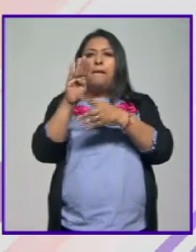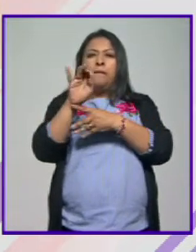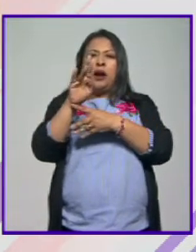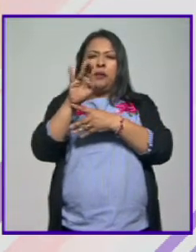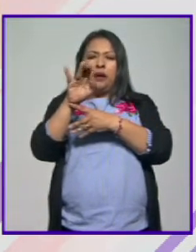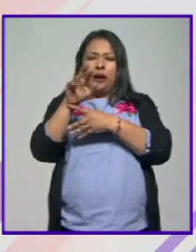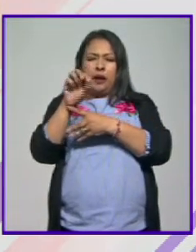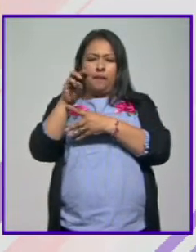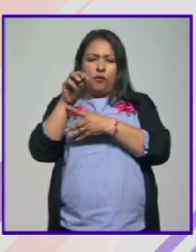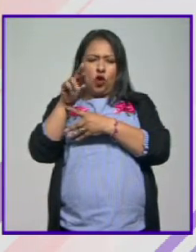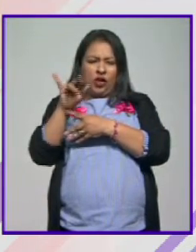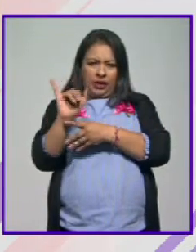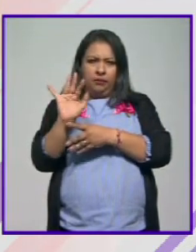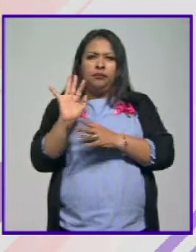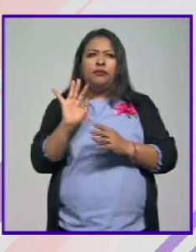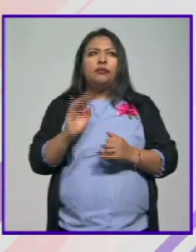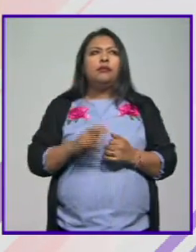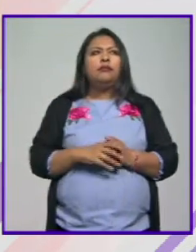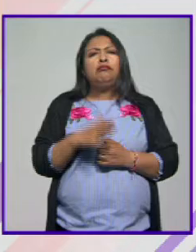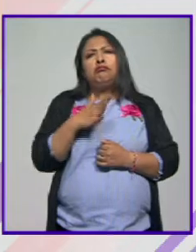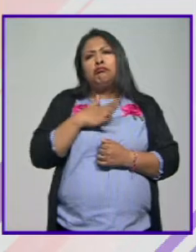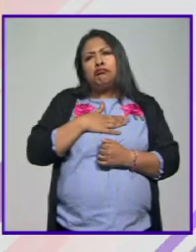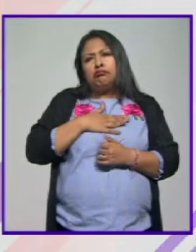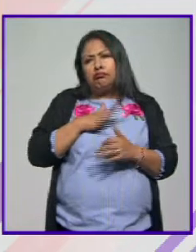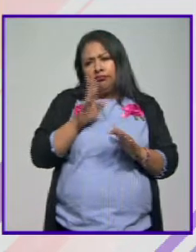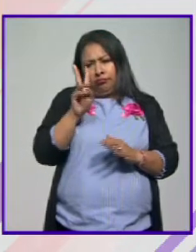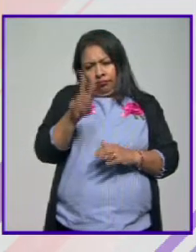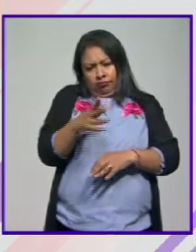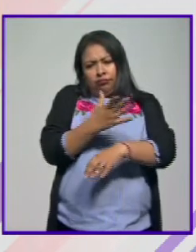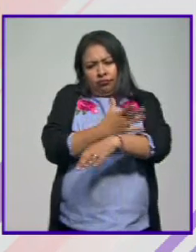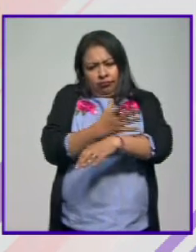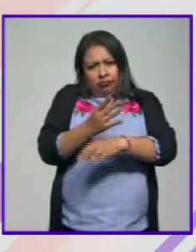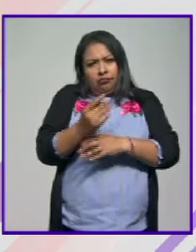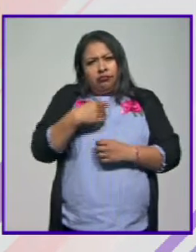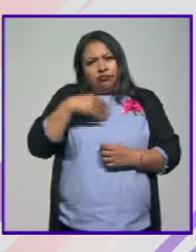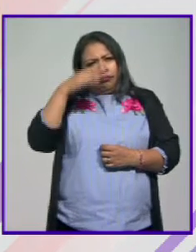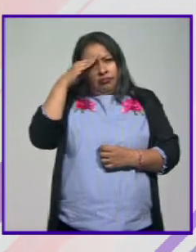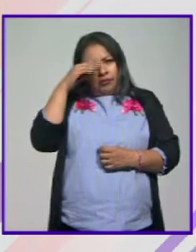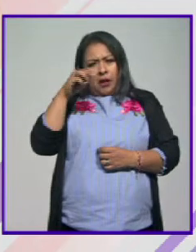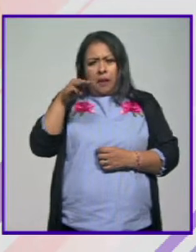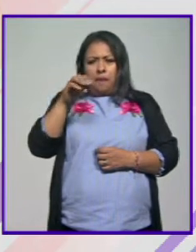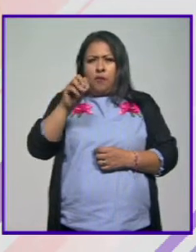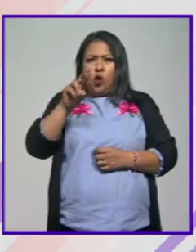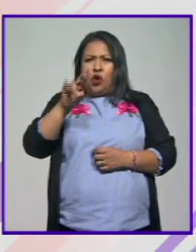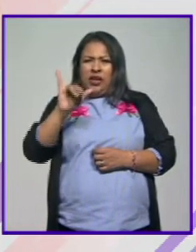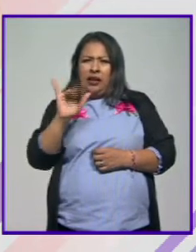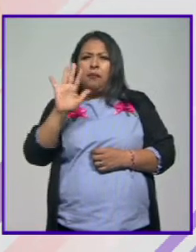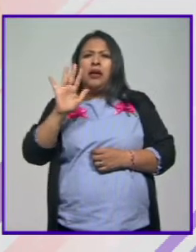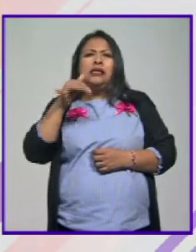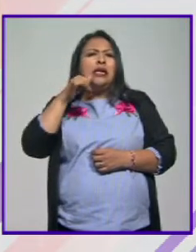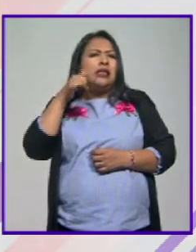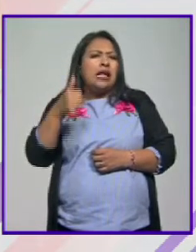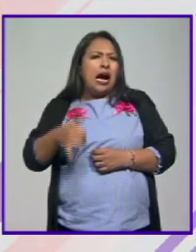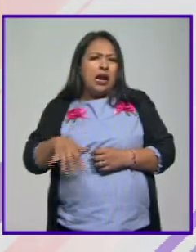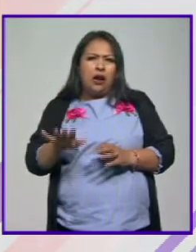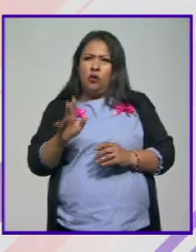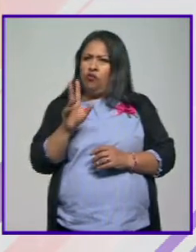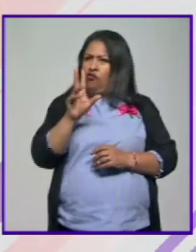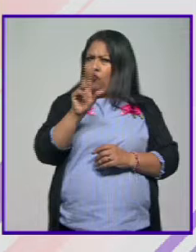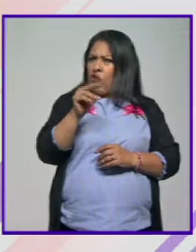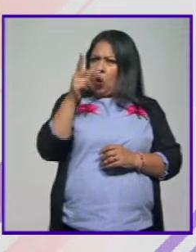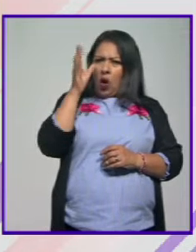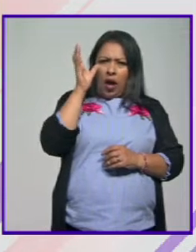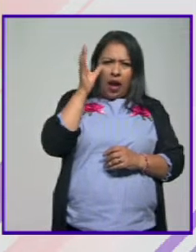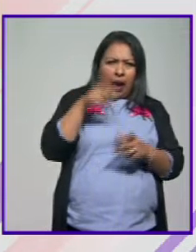Mori yo honestamente pensaba que el Mori era más italiano y resulta que es